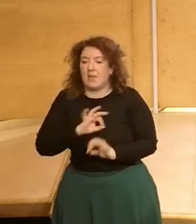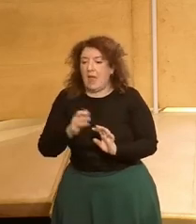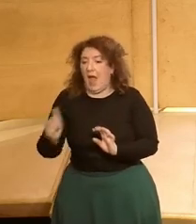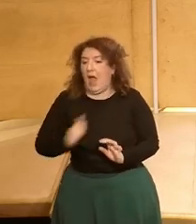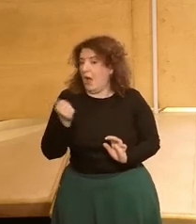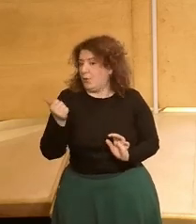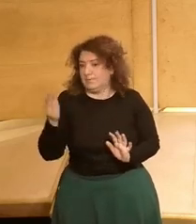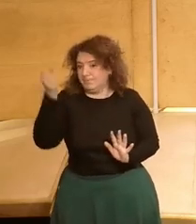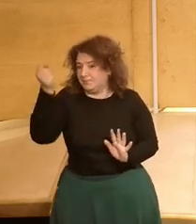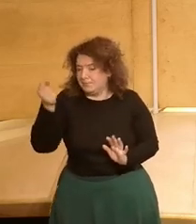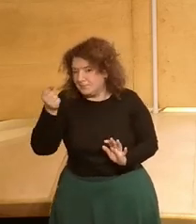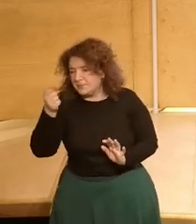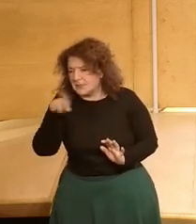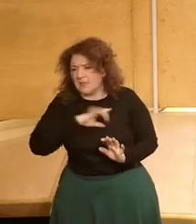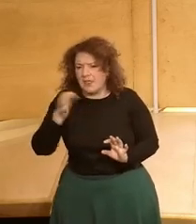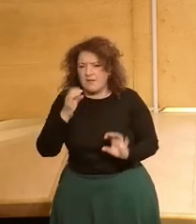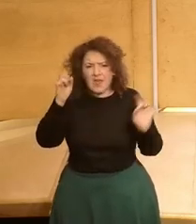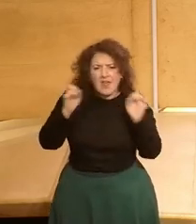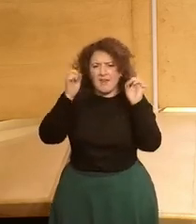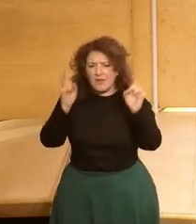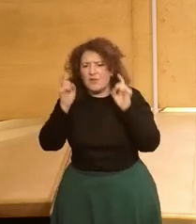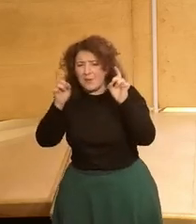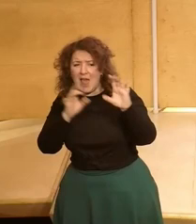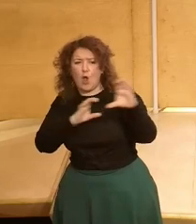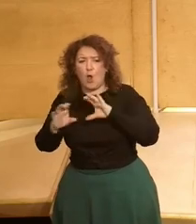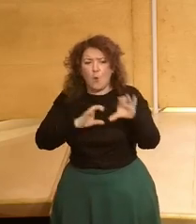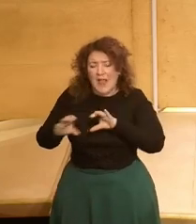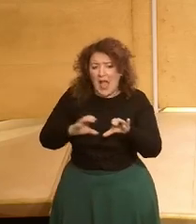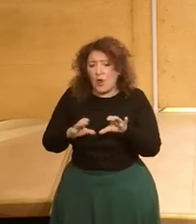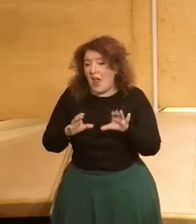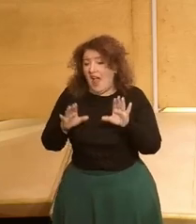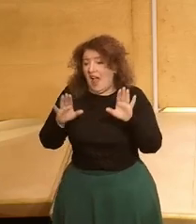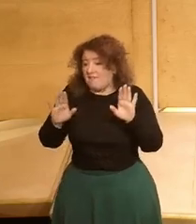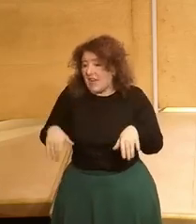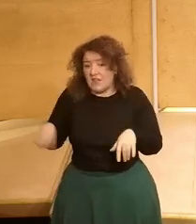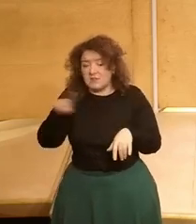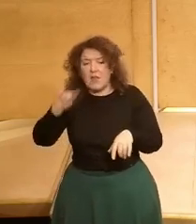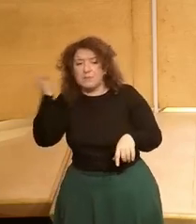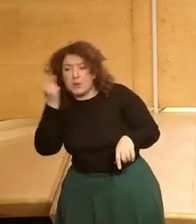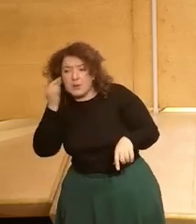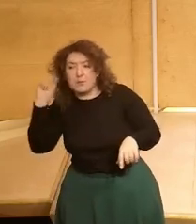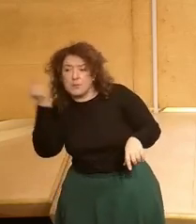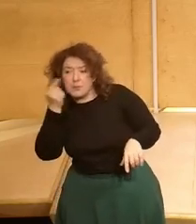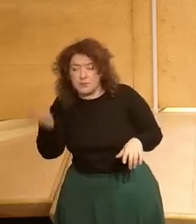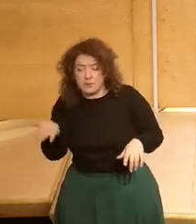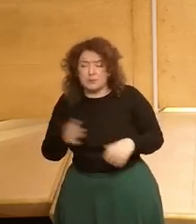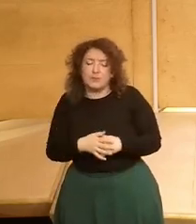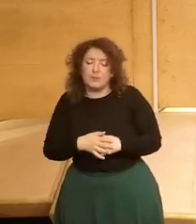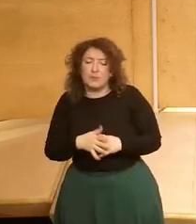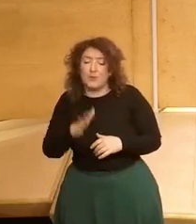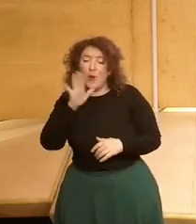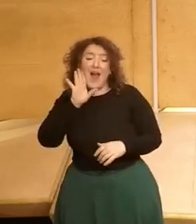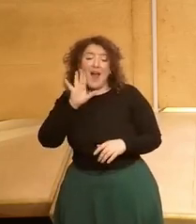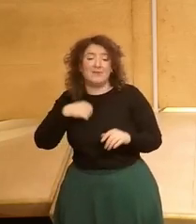aprovecharlas y todos tenemos que hacer un esfuerzo por que esa comunicación y por que todas al final lleguen porque lo que decíamos antes es muy importante